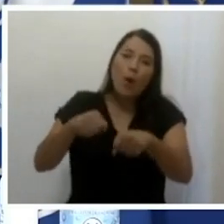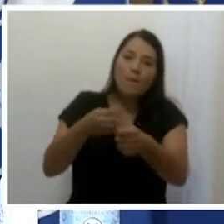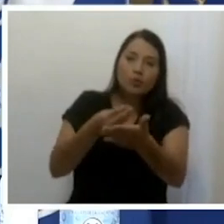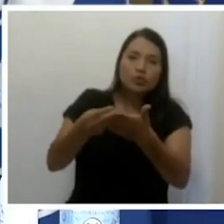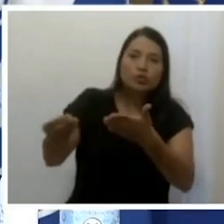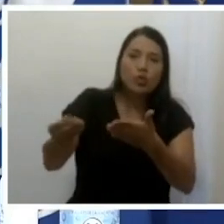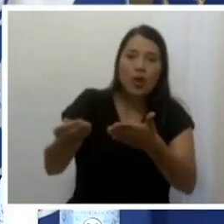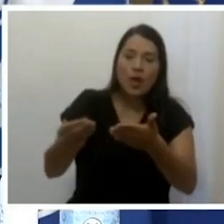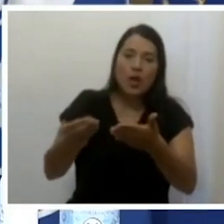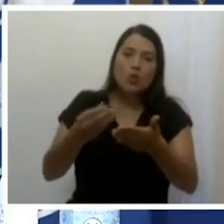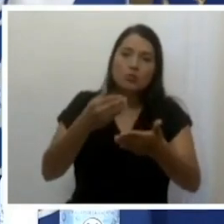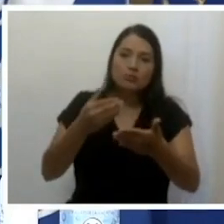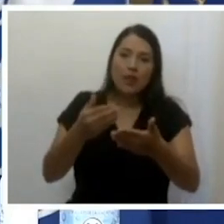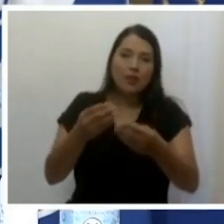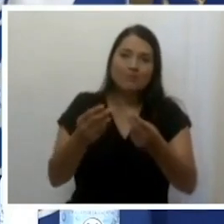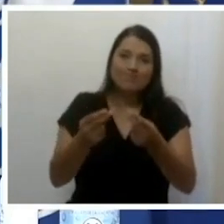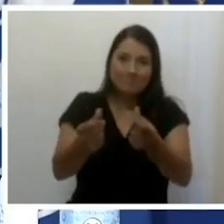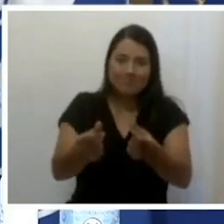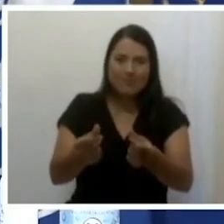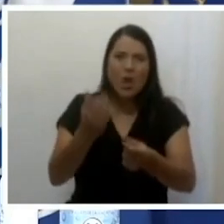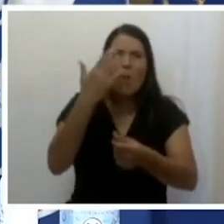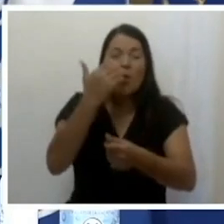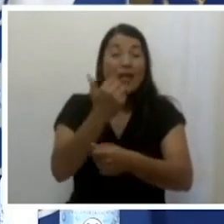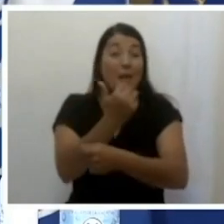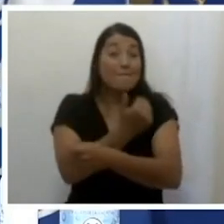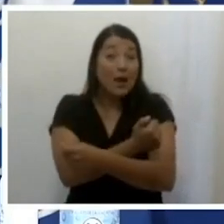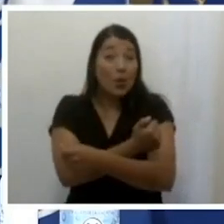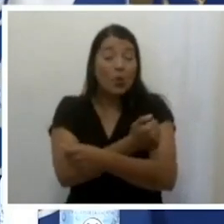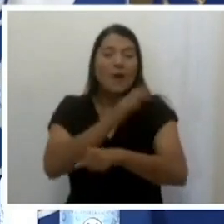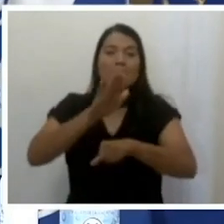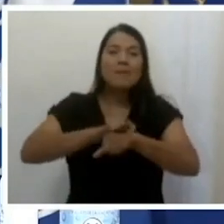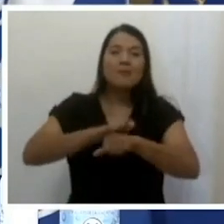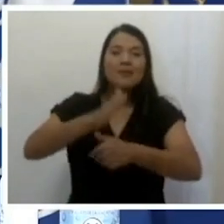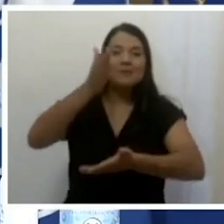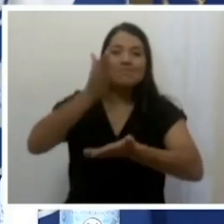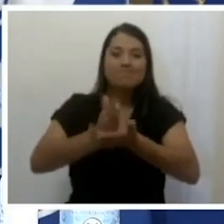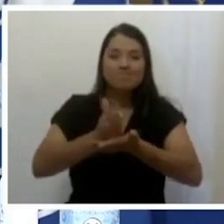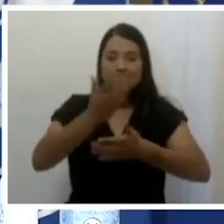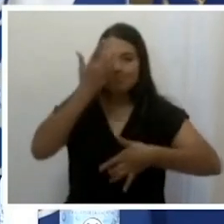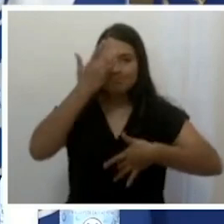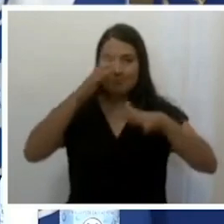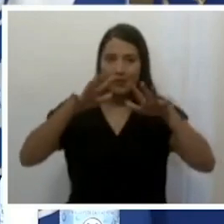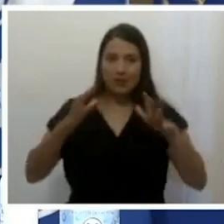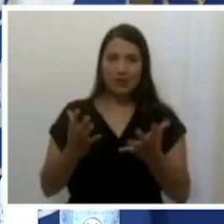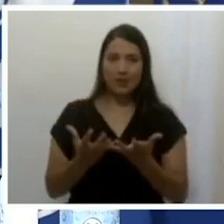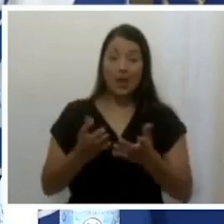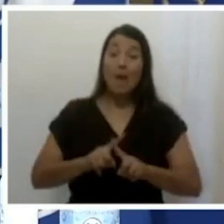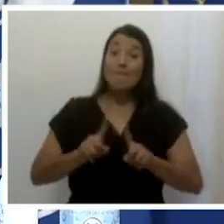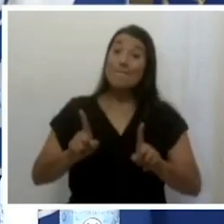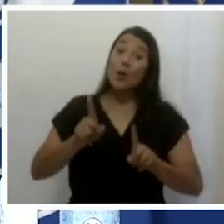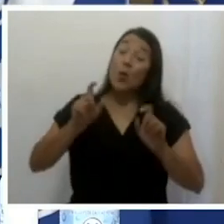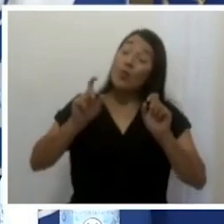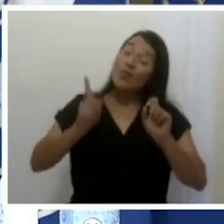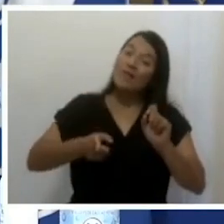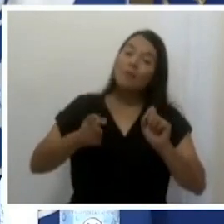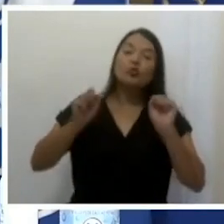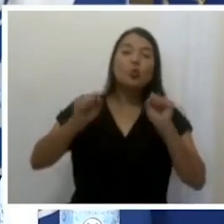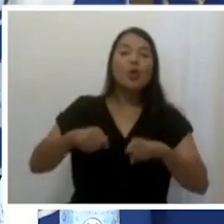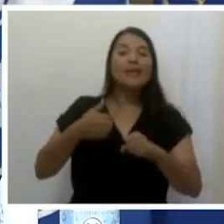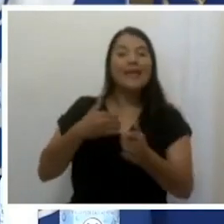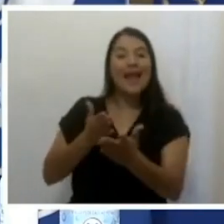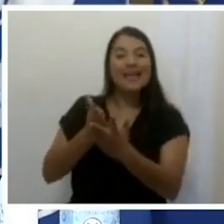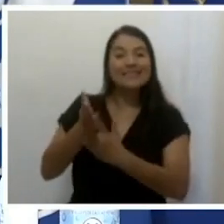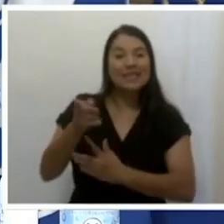sabemos que la vacuna es lo que le pone fin a la pandemia, pero tenemos que tener acceso a esa vacuna.